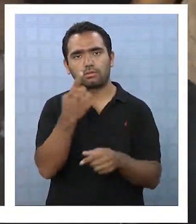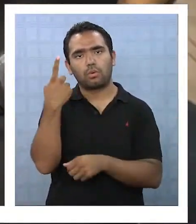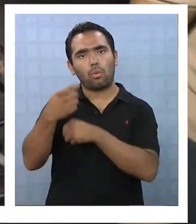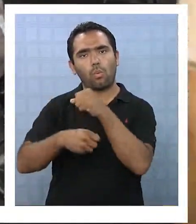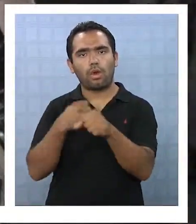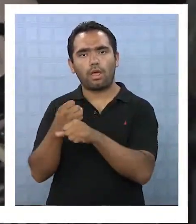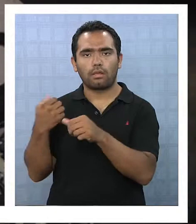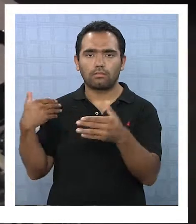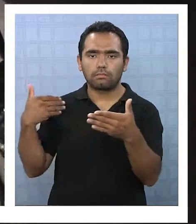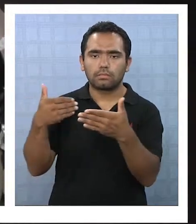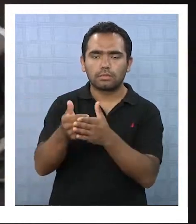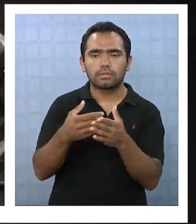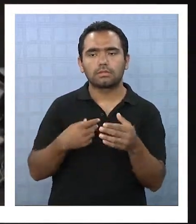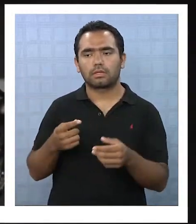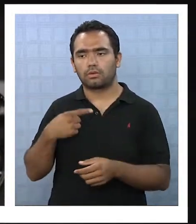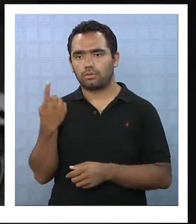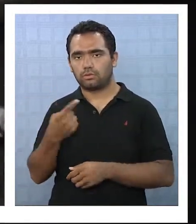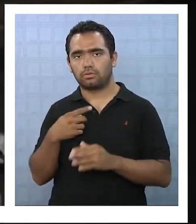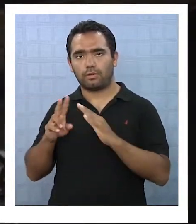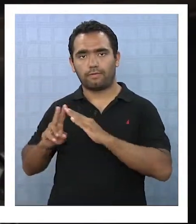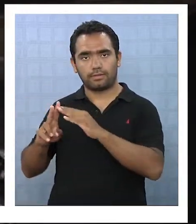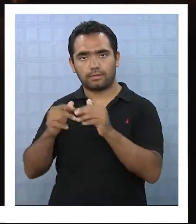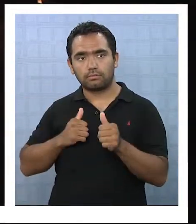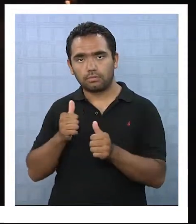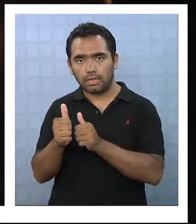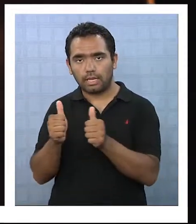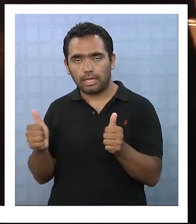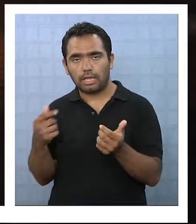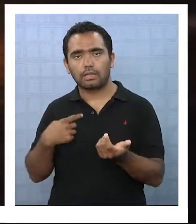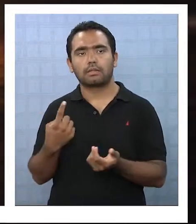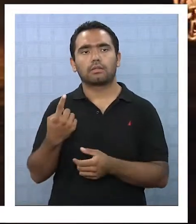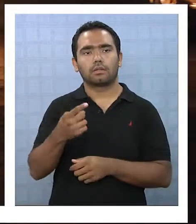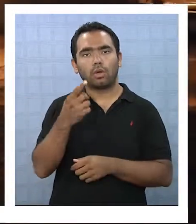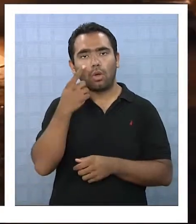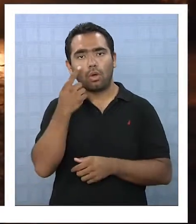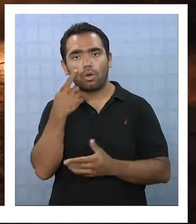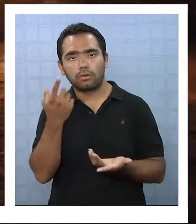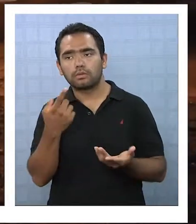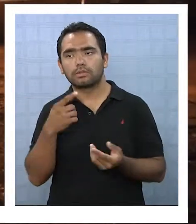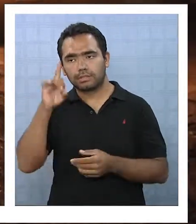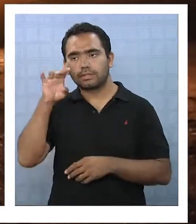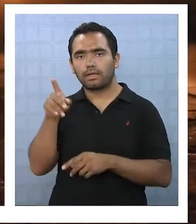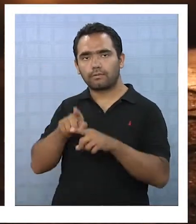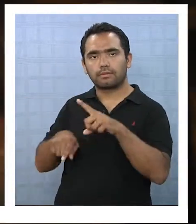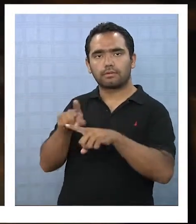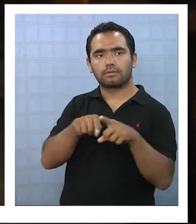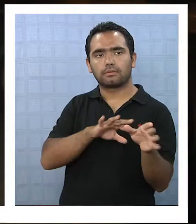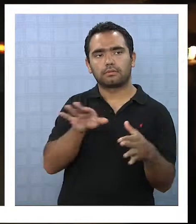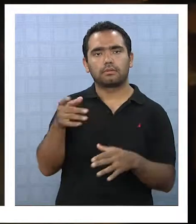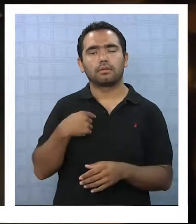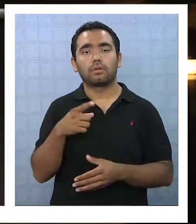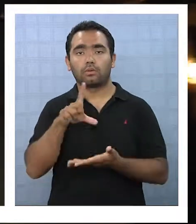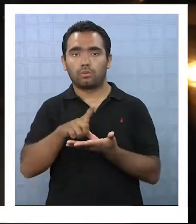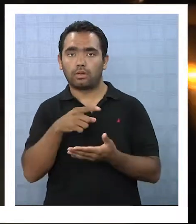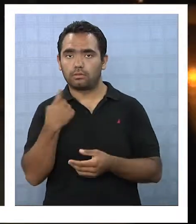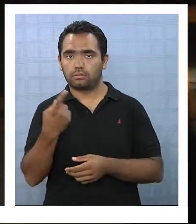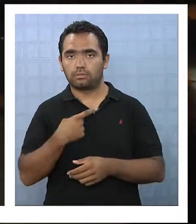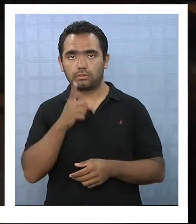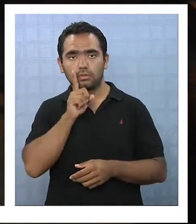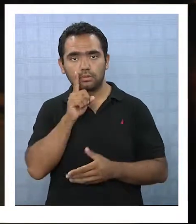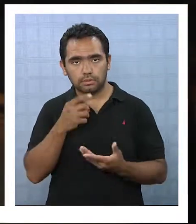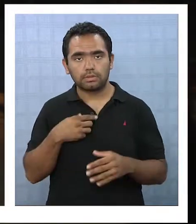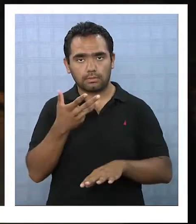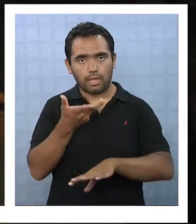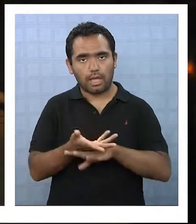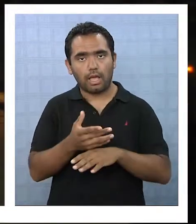estén tomando en cuenta los dirigentes sociales, que somos los actores principales, que sabemos lo que sucede en cada terreno. En el sector donde nosotros estamos siempre va